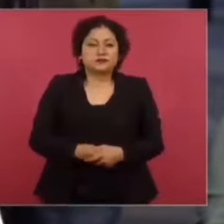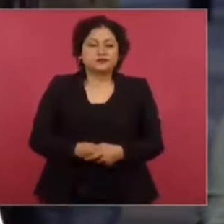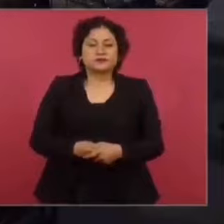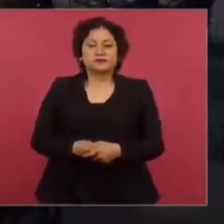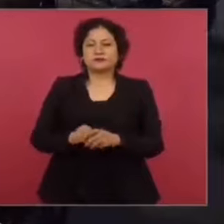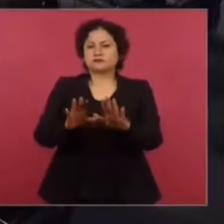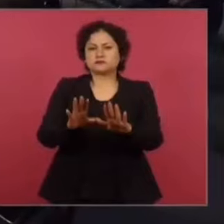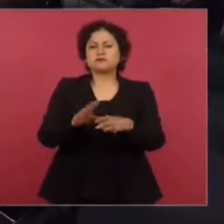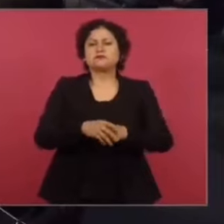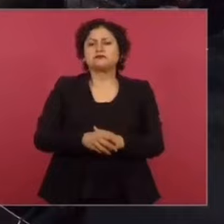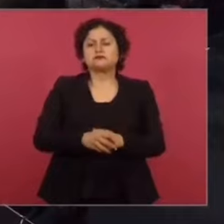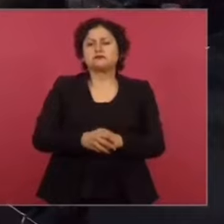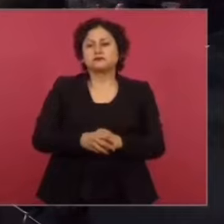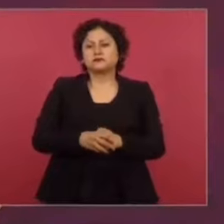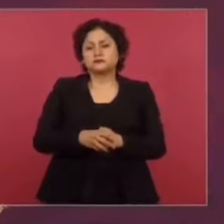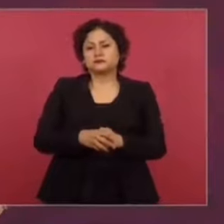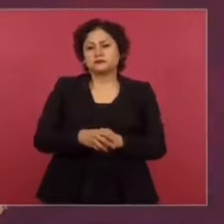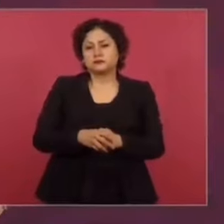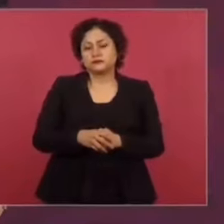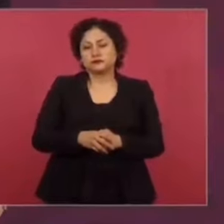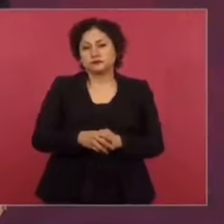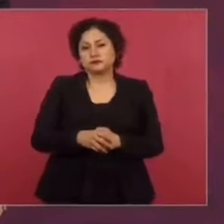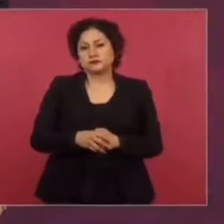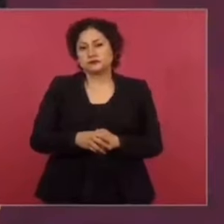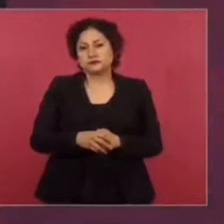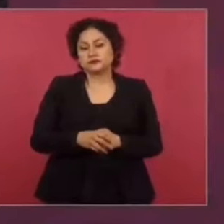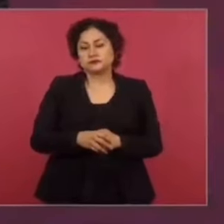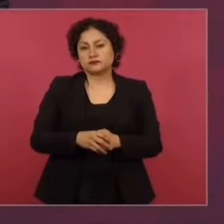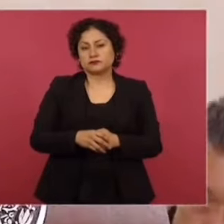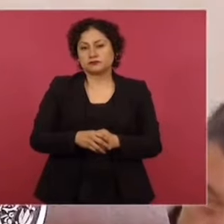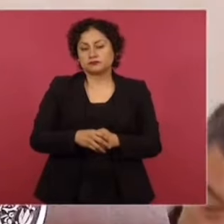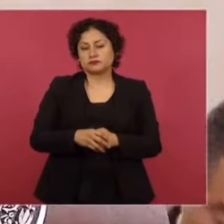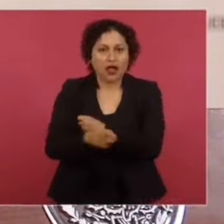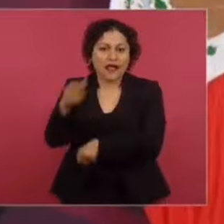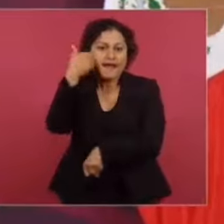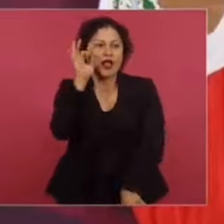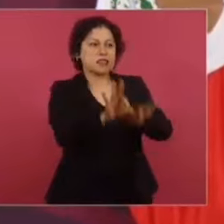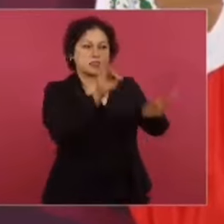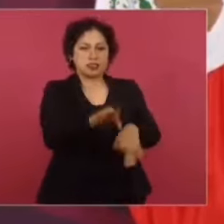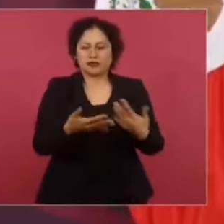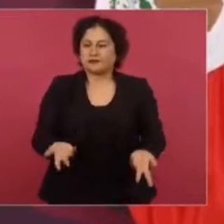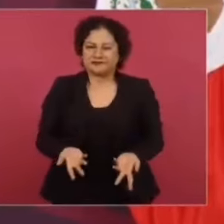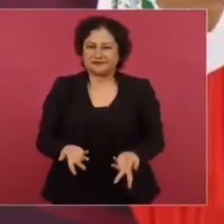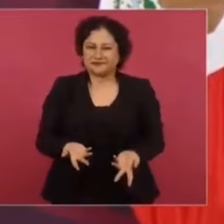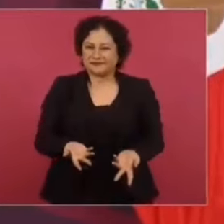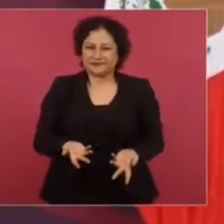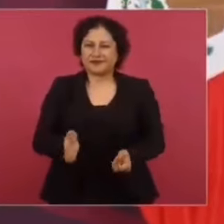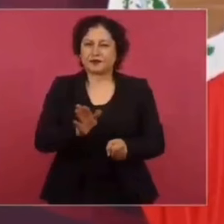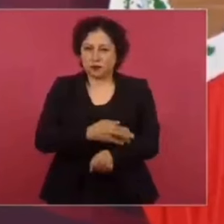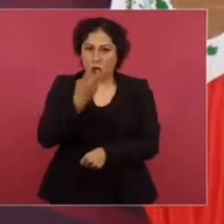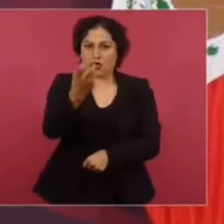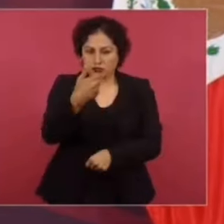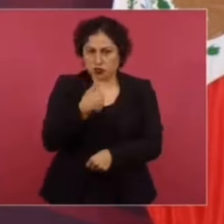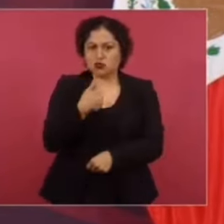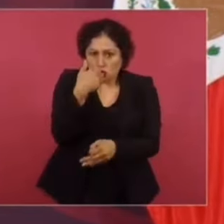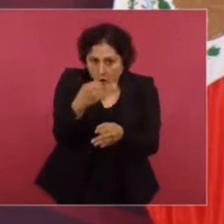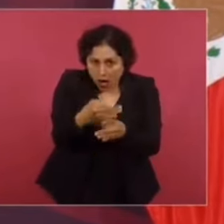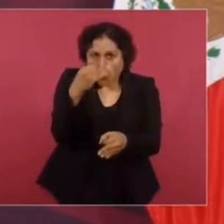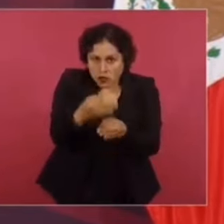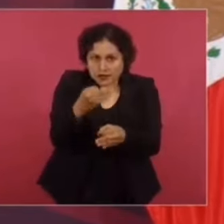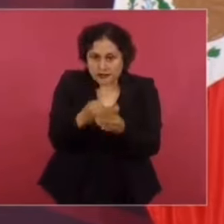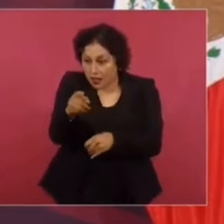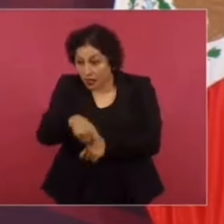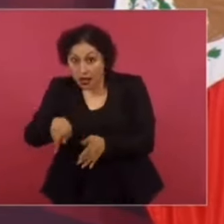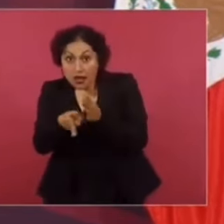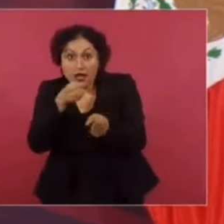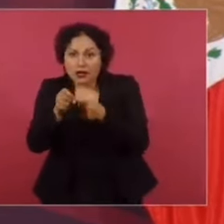¿Qué le diría a la gente que duda? Que no le tengan confianza. Por eso estoy hablando de los dueños de los